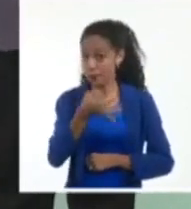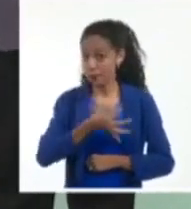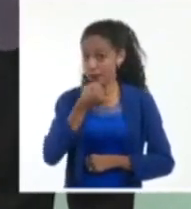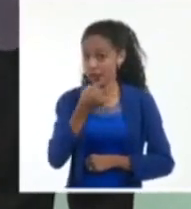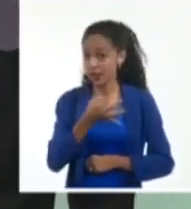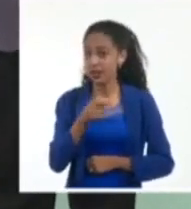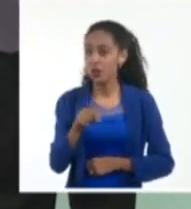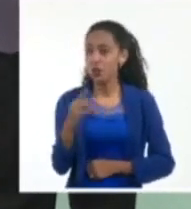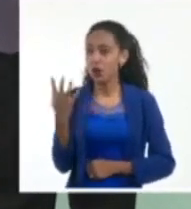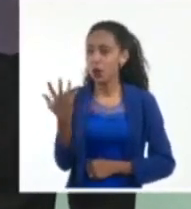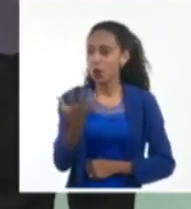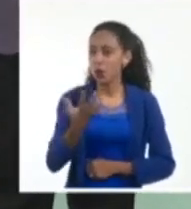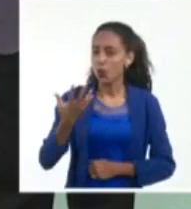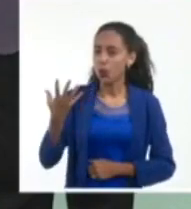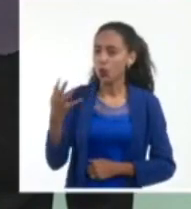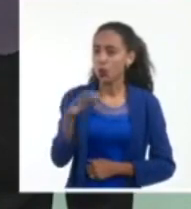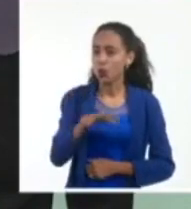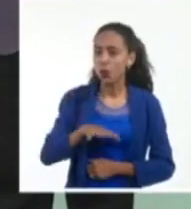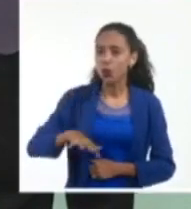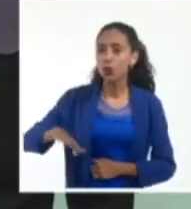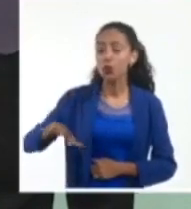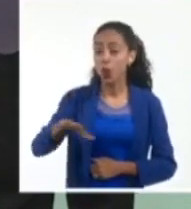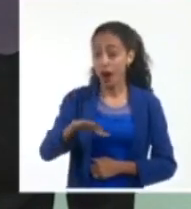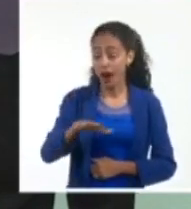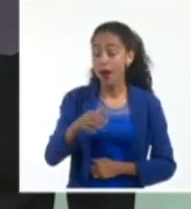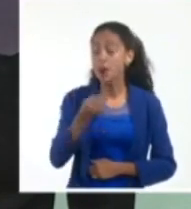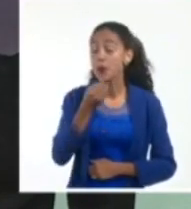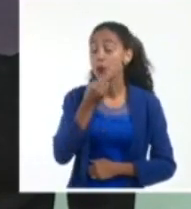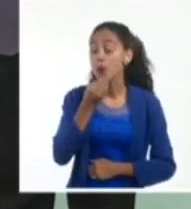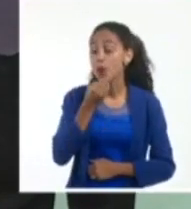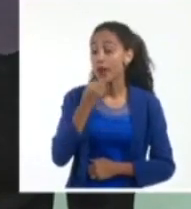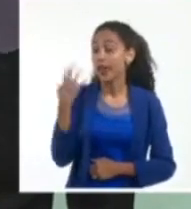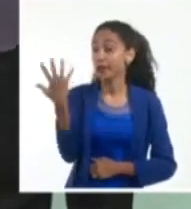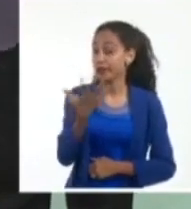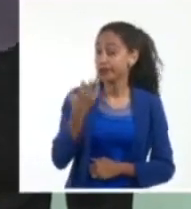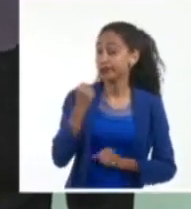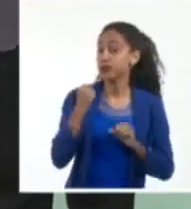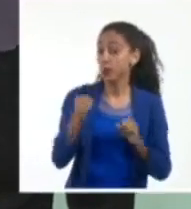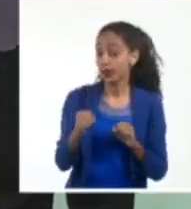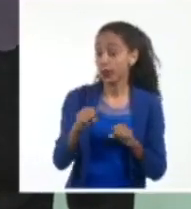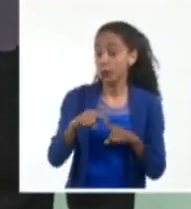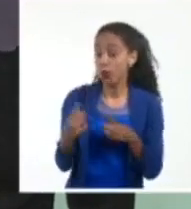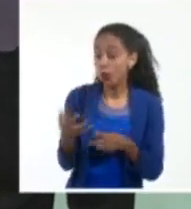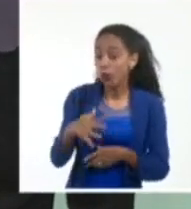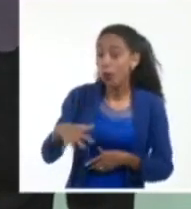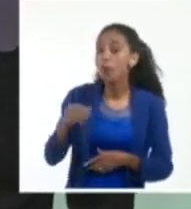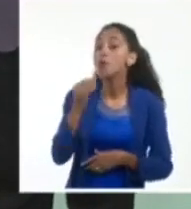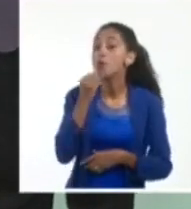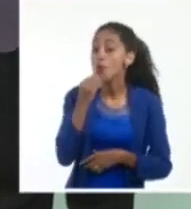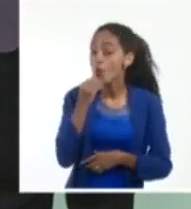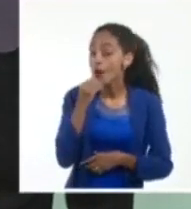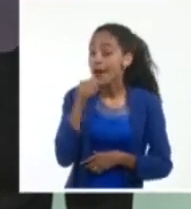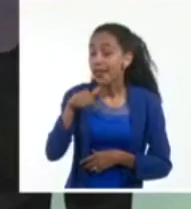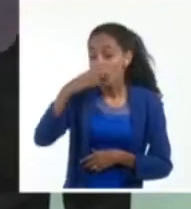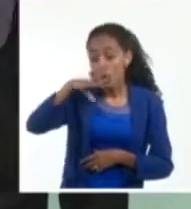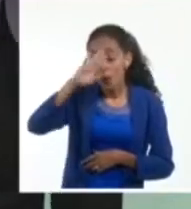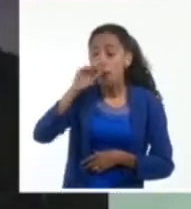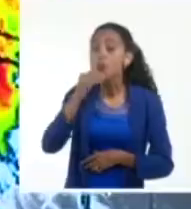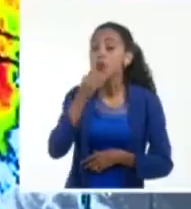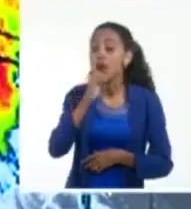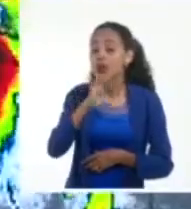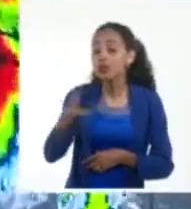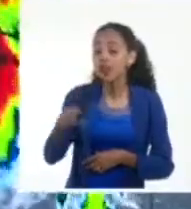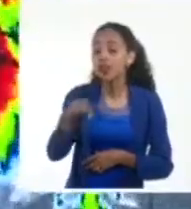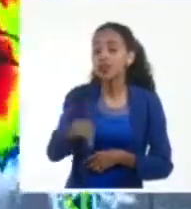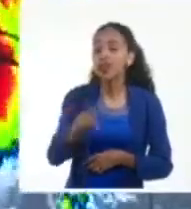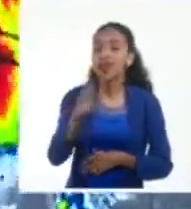hacia un área que tiene un ambiente muy favorable a la intensificación. Por eso pudiera llegar como un categoría 2 al occidente